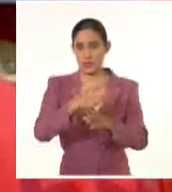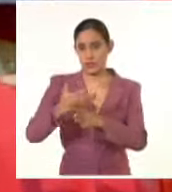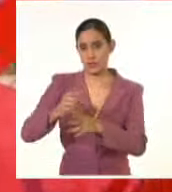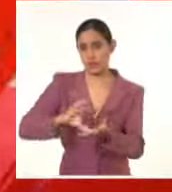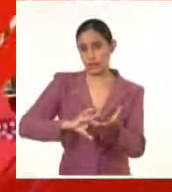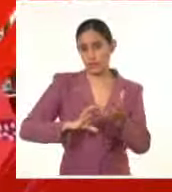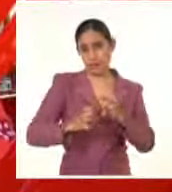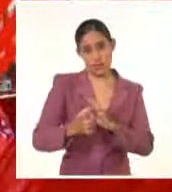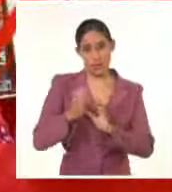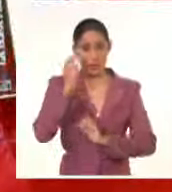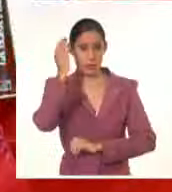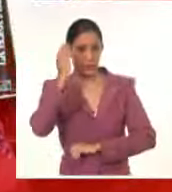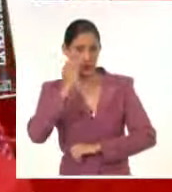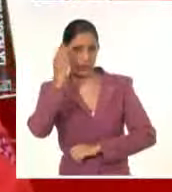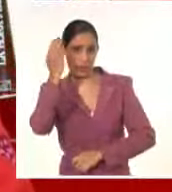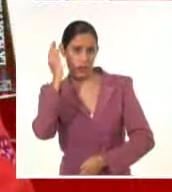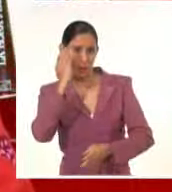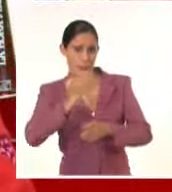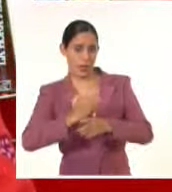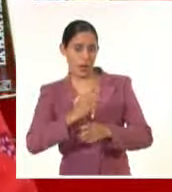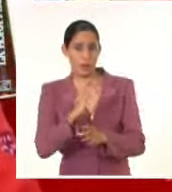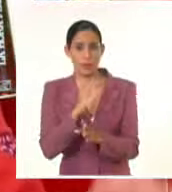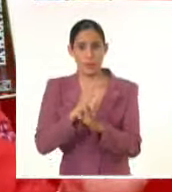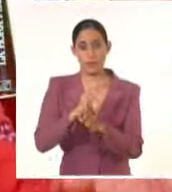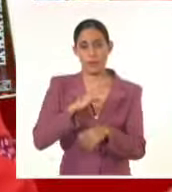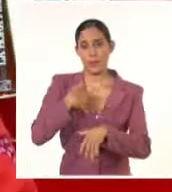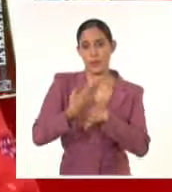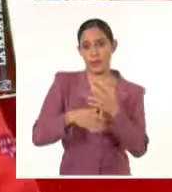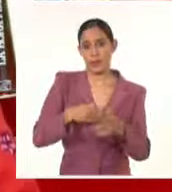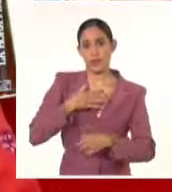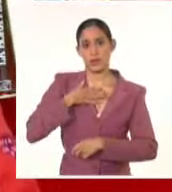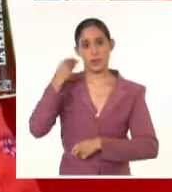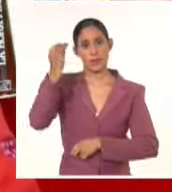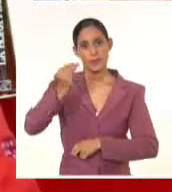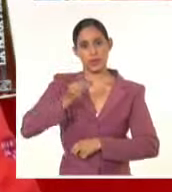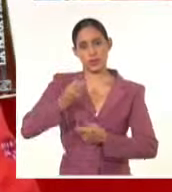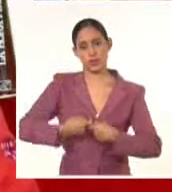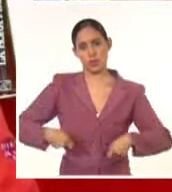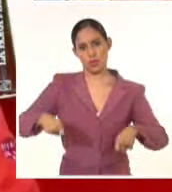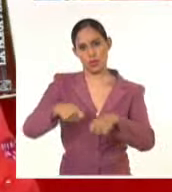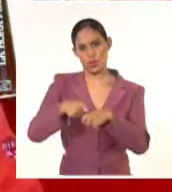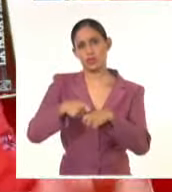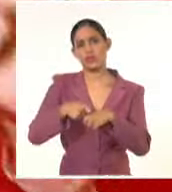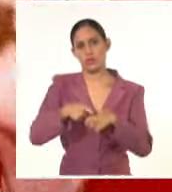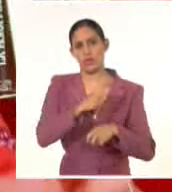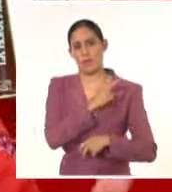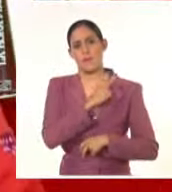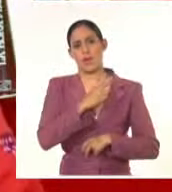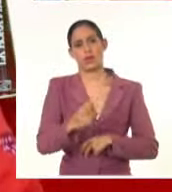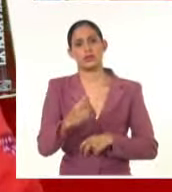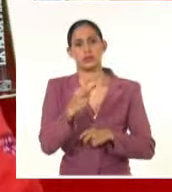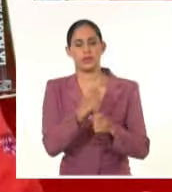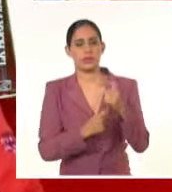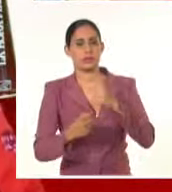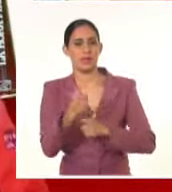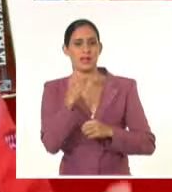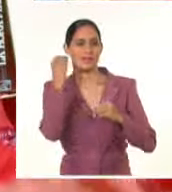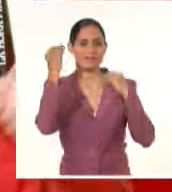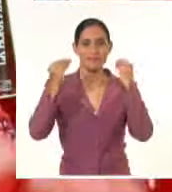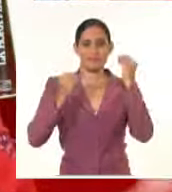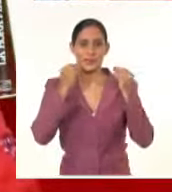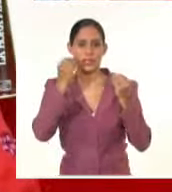determinadas fronteras. Así que yo aspiro a que sea un congreso honesto y que sea un congreso que analice la realidad,